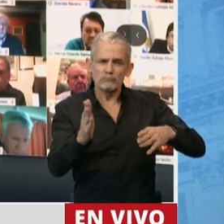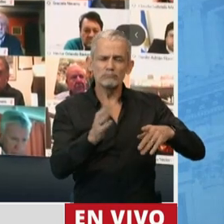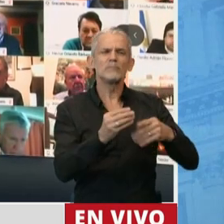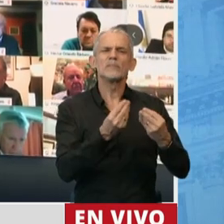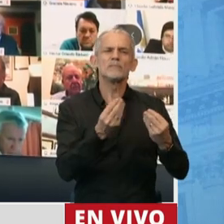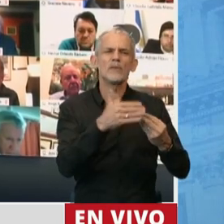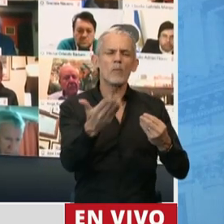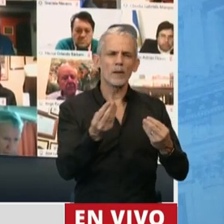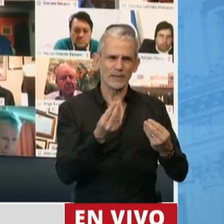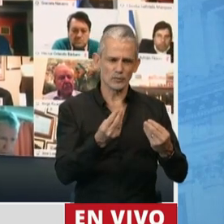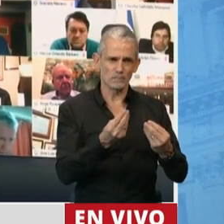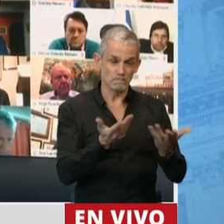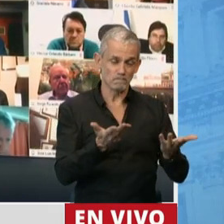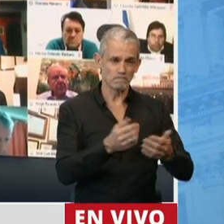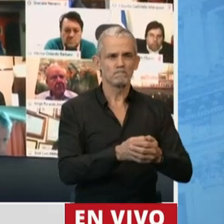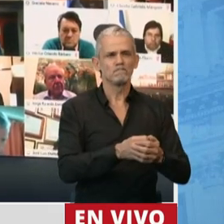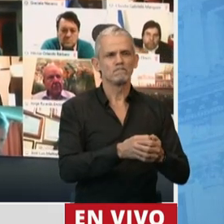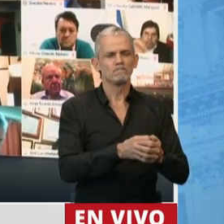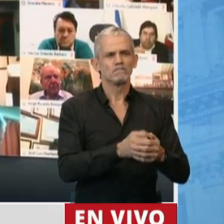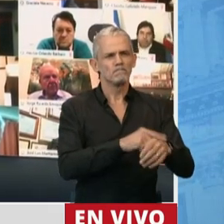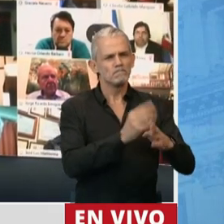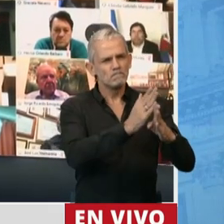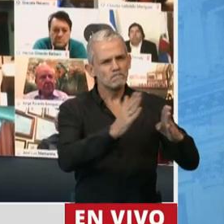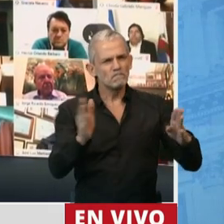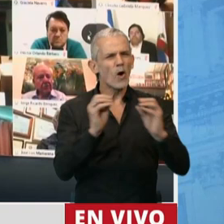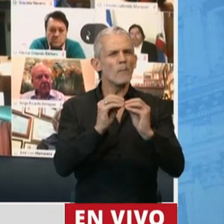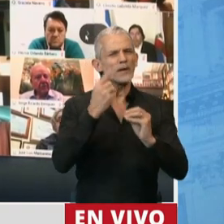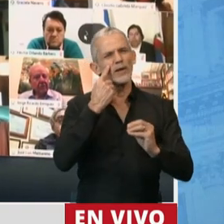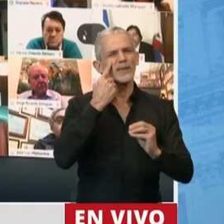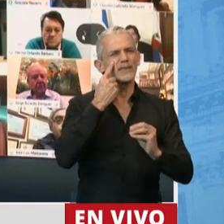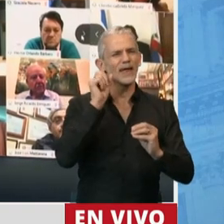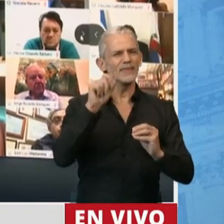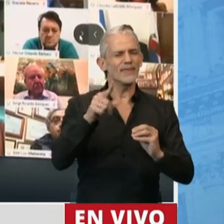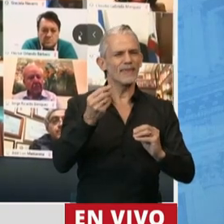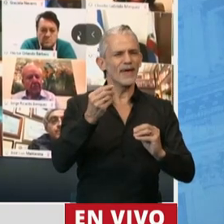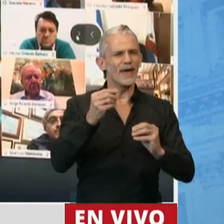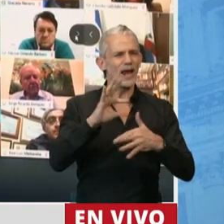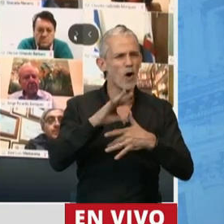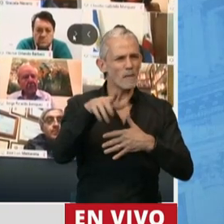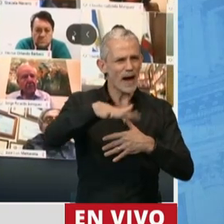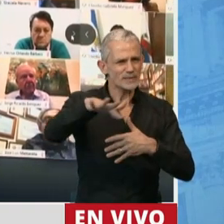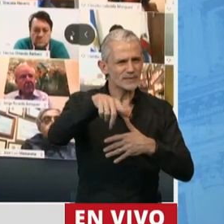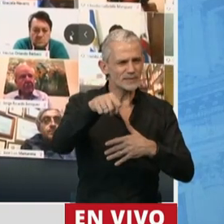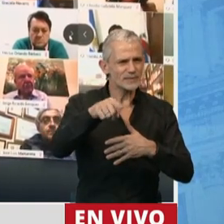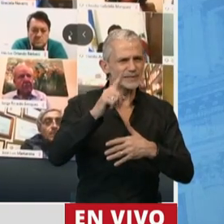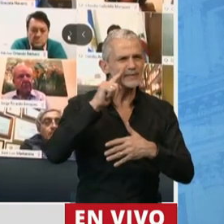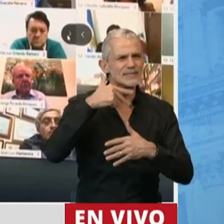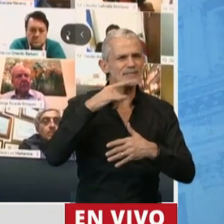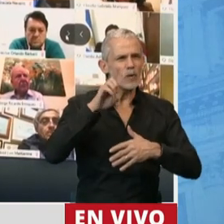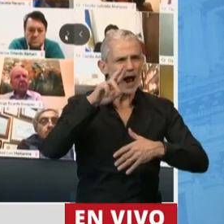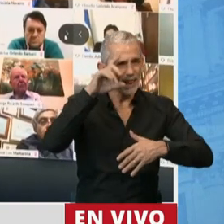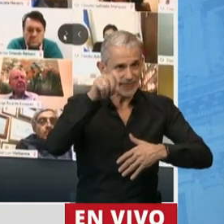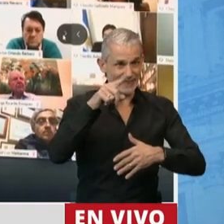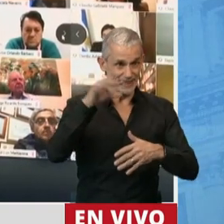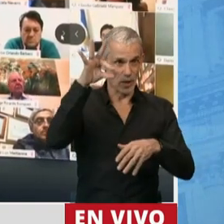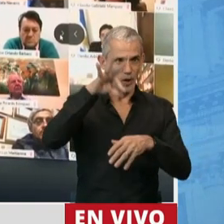Después pasó cuando el compañero intendente de Lomas de Zamora se